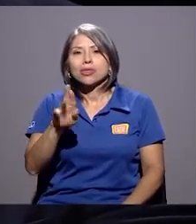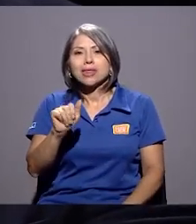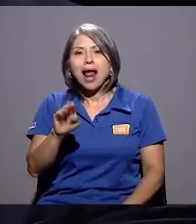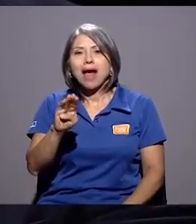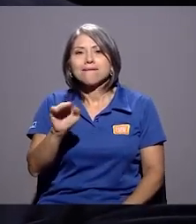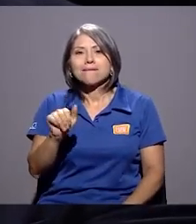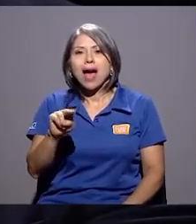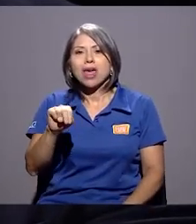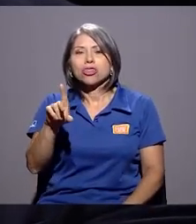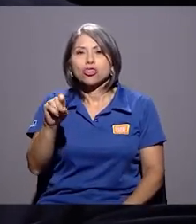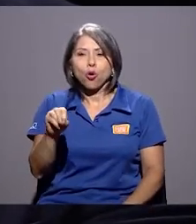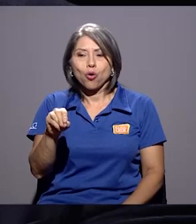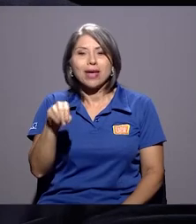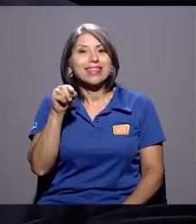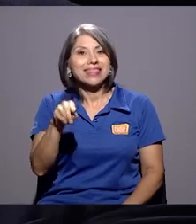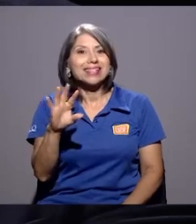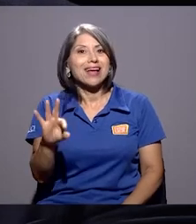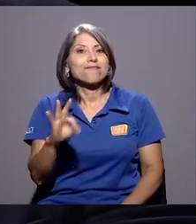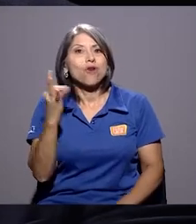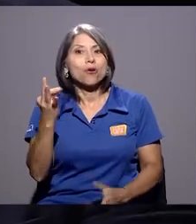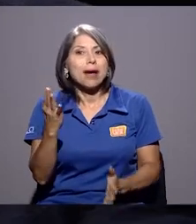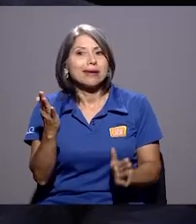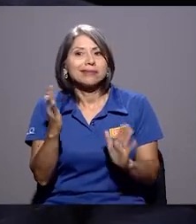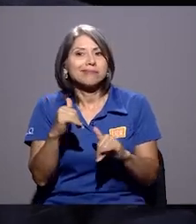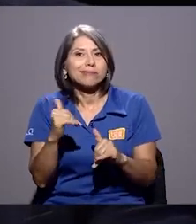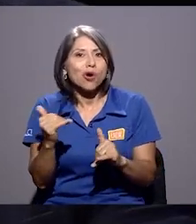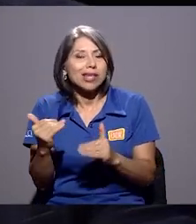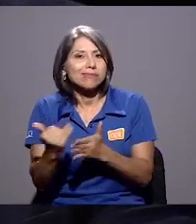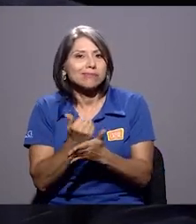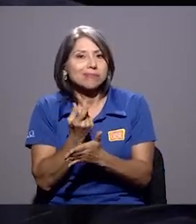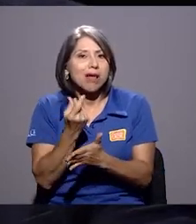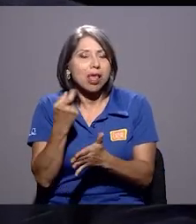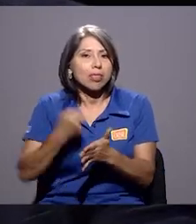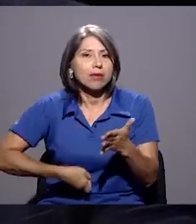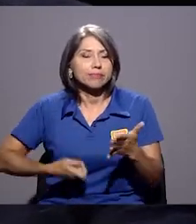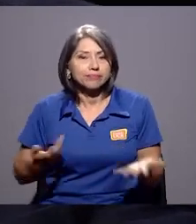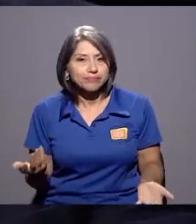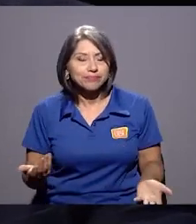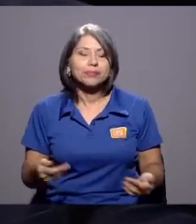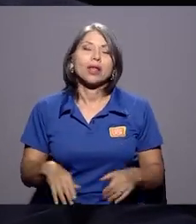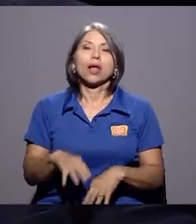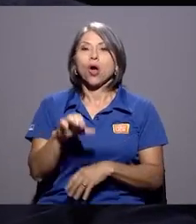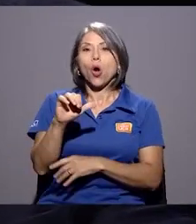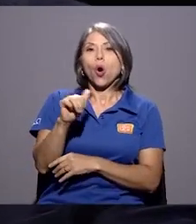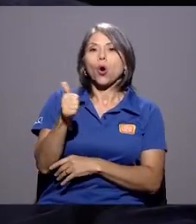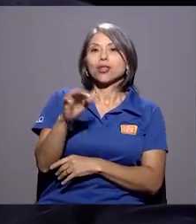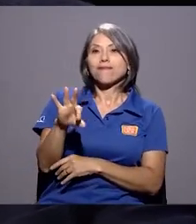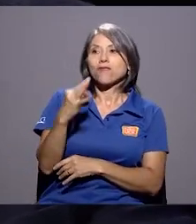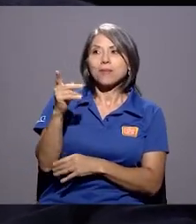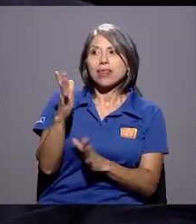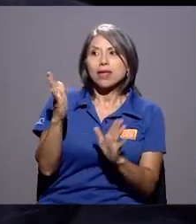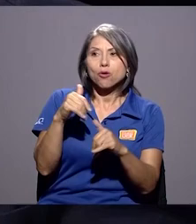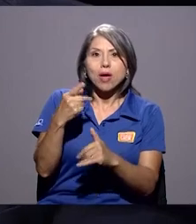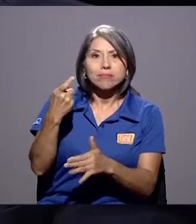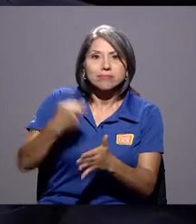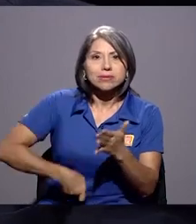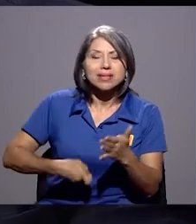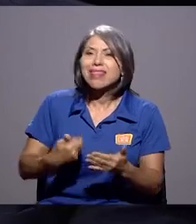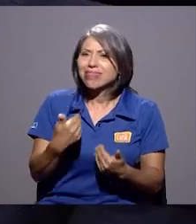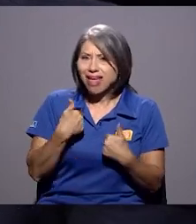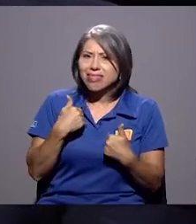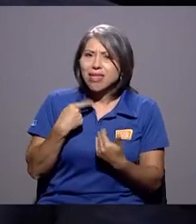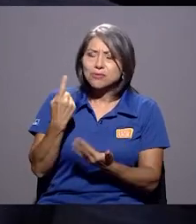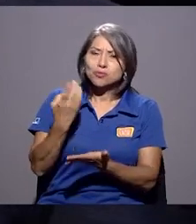más importantes de recursos en el Ministerio de Hacienda. La otra fuga es que tenemos una